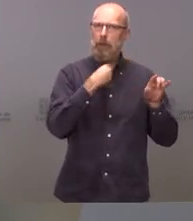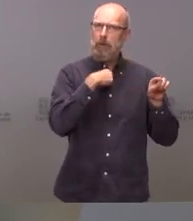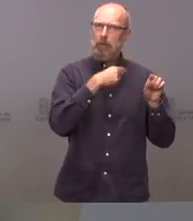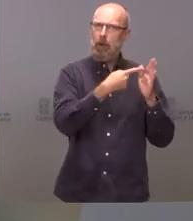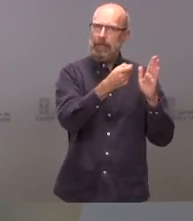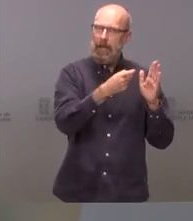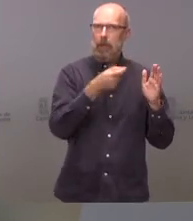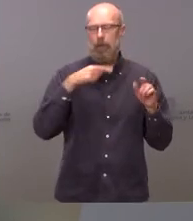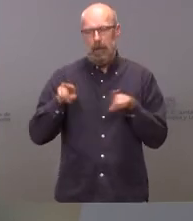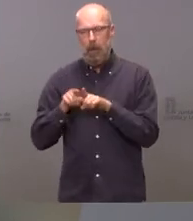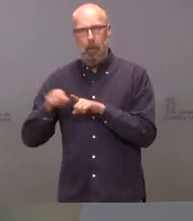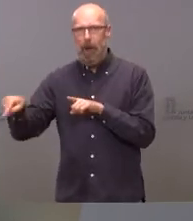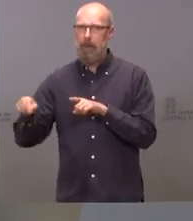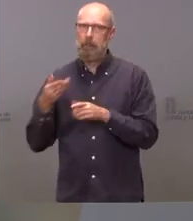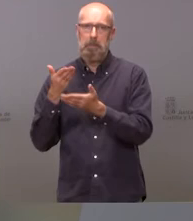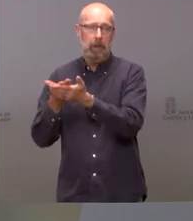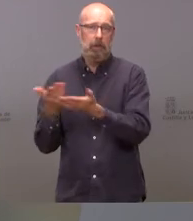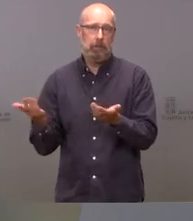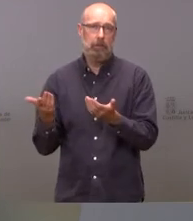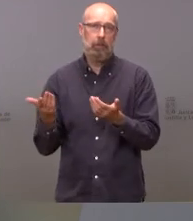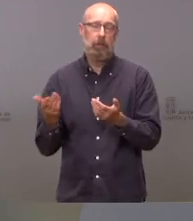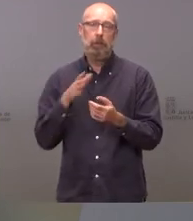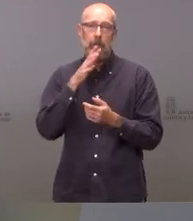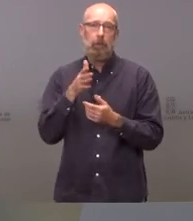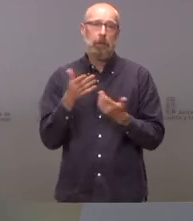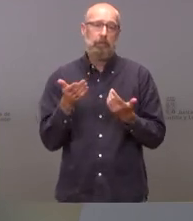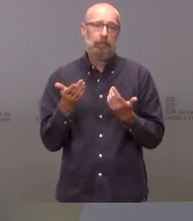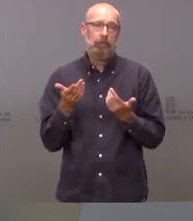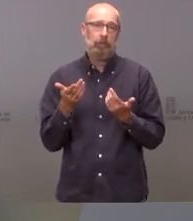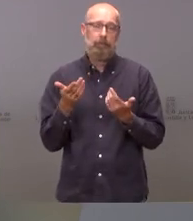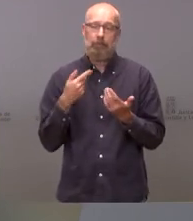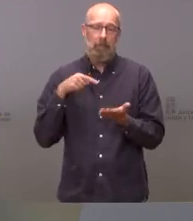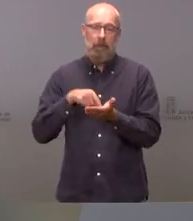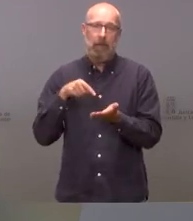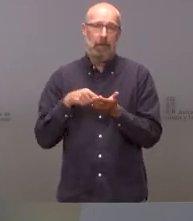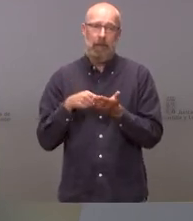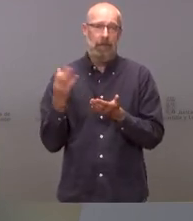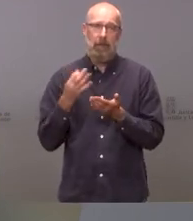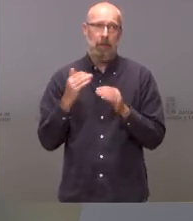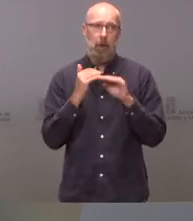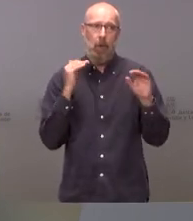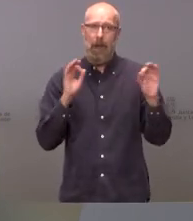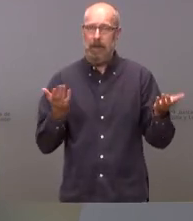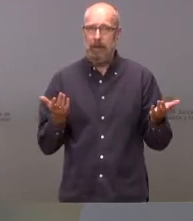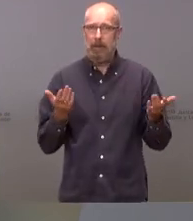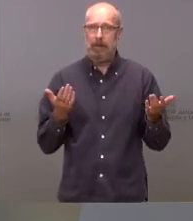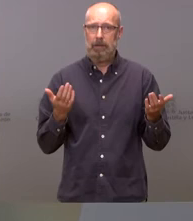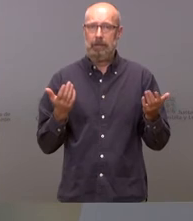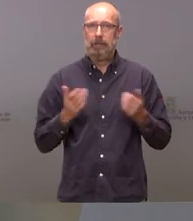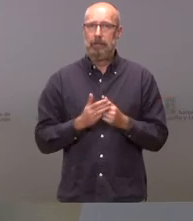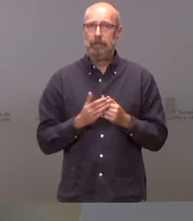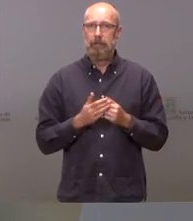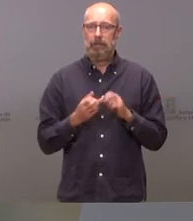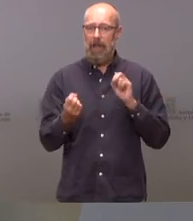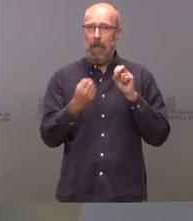que tuviera bien el gobierno con el bloque nacionalista gallego exigimos el mismo trato el trato de igualdad con las autopistas de